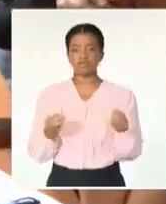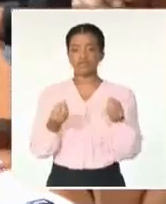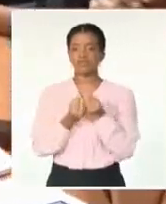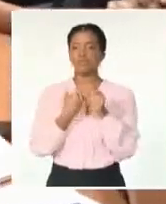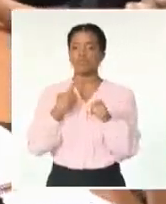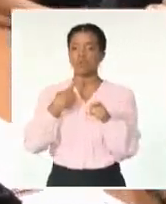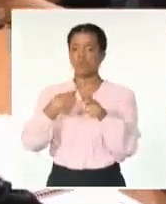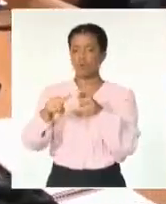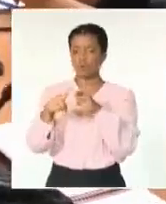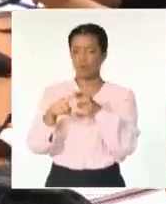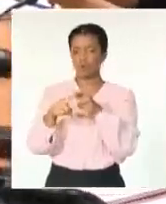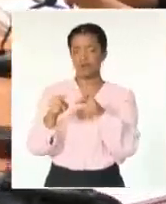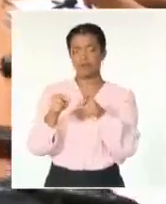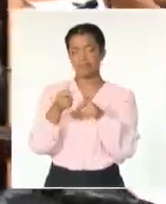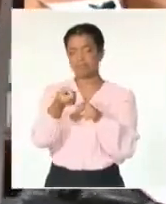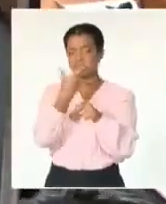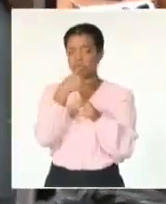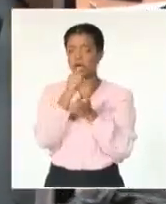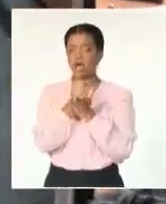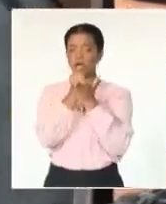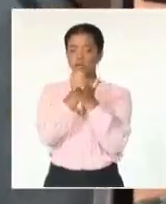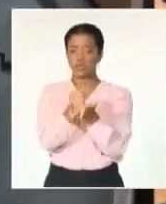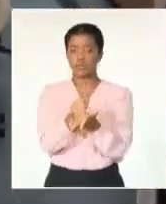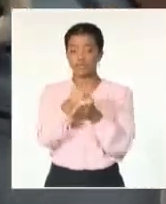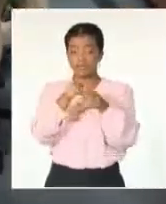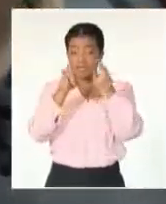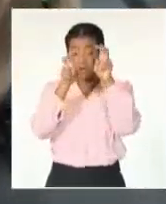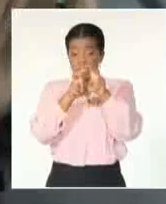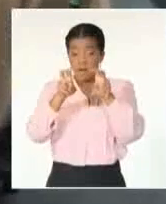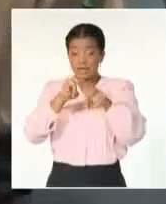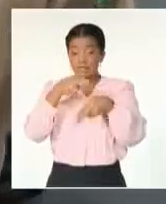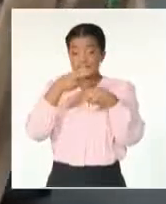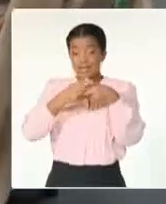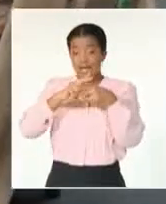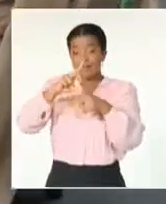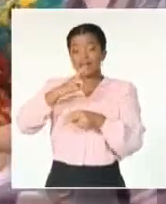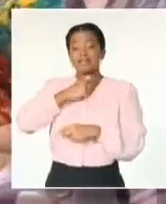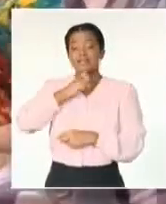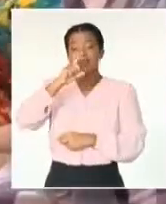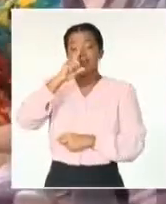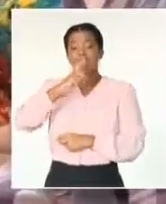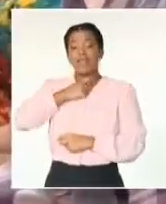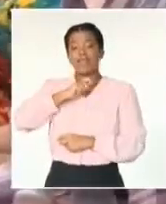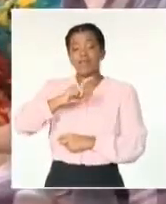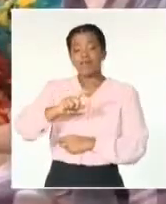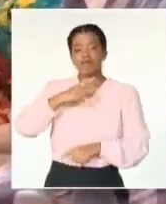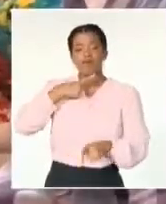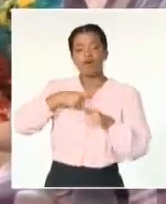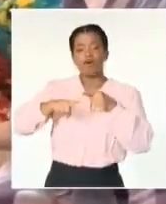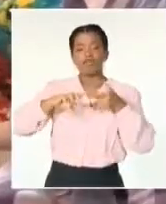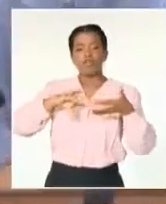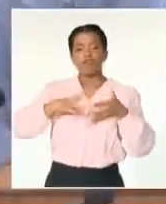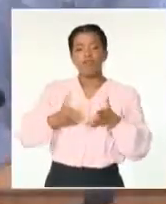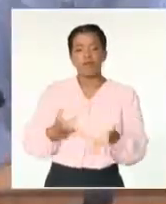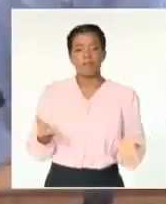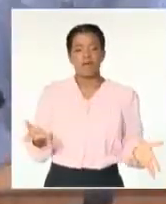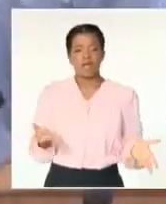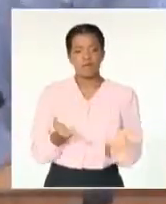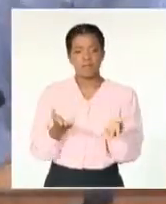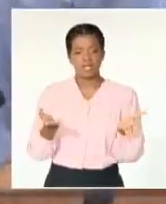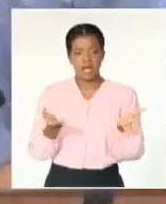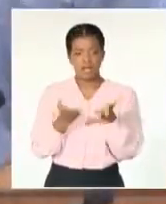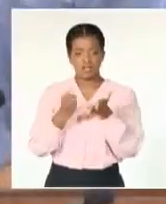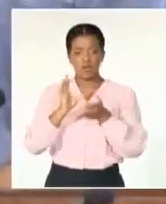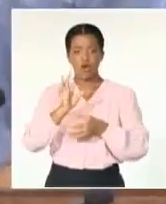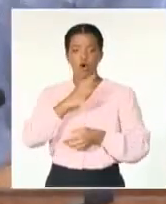El Centro Nacional de Investigaciones Científicas, CENIC, tiene otras líneas de investigación y desarrollo con el ozono que van